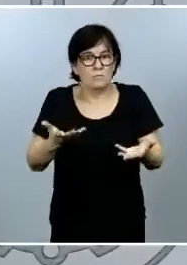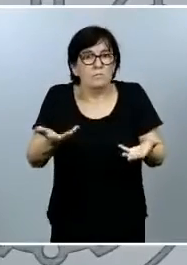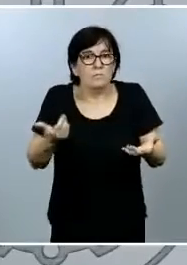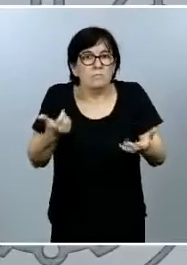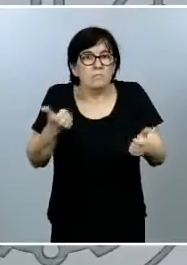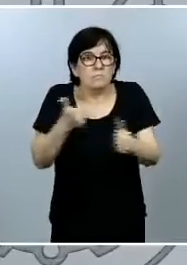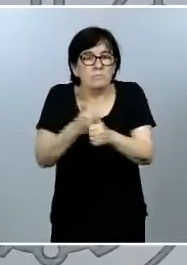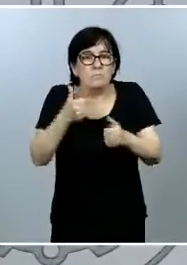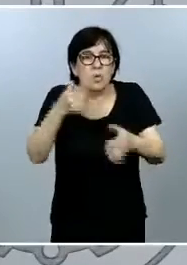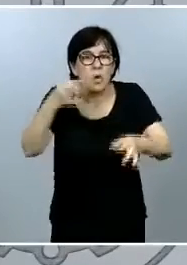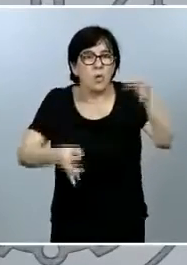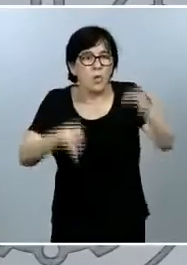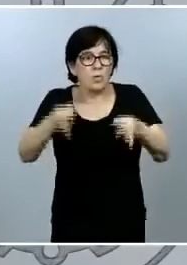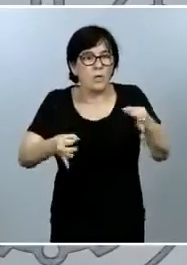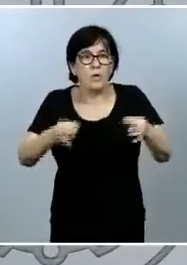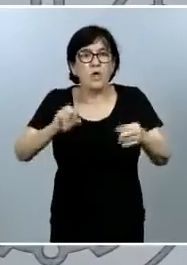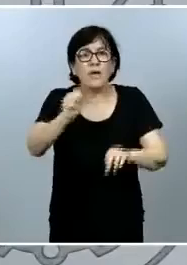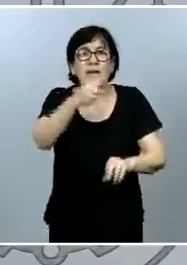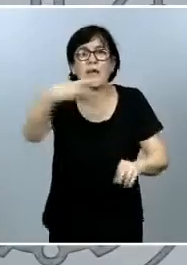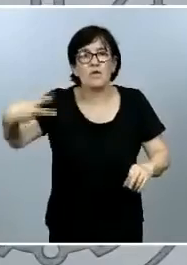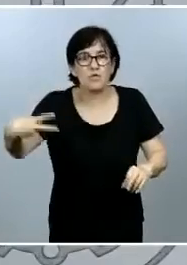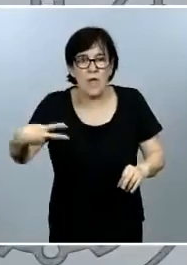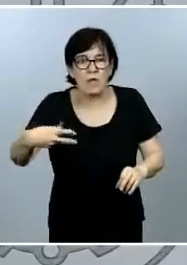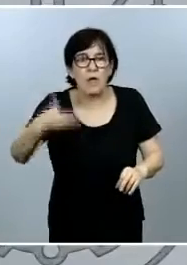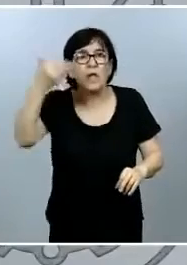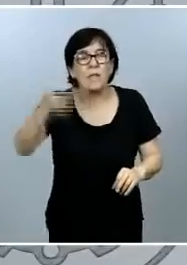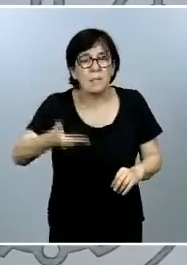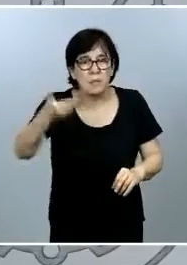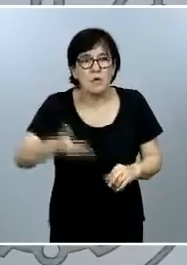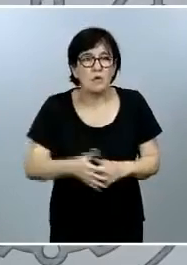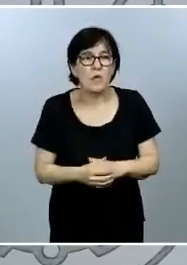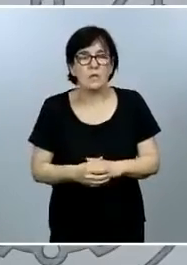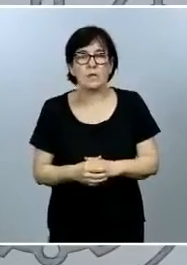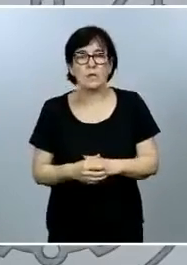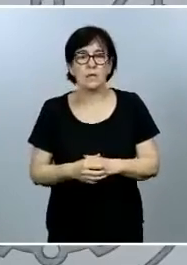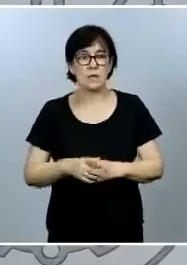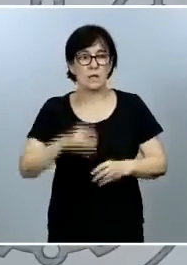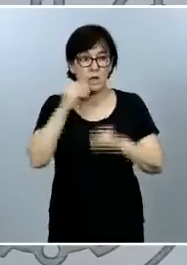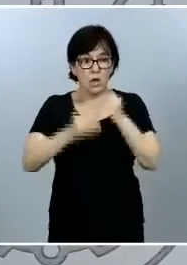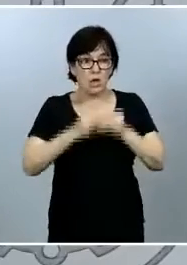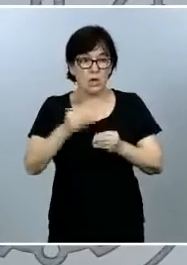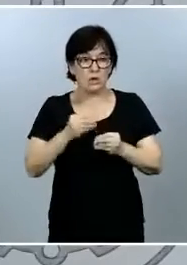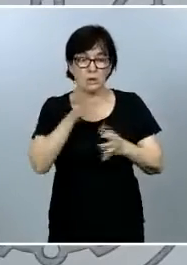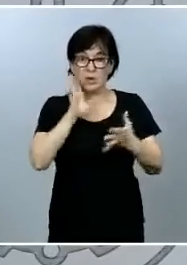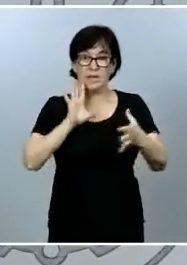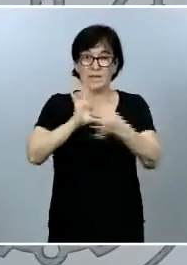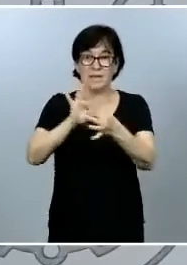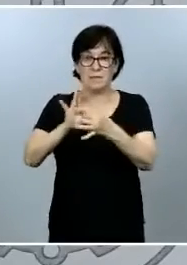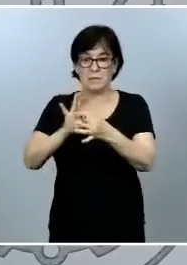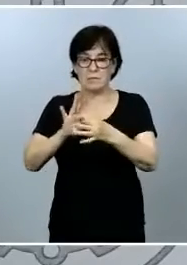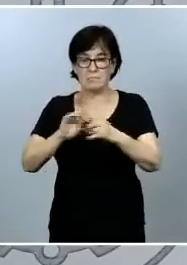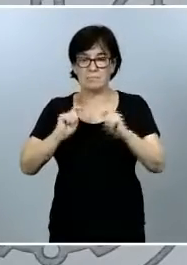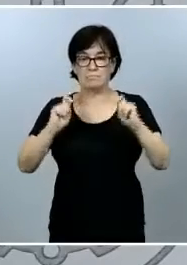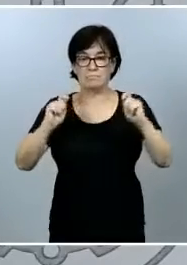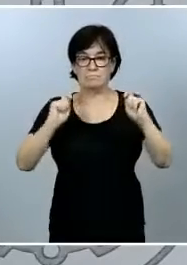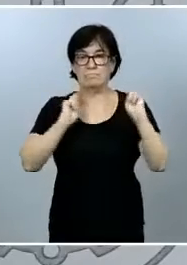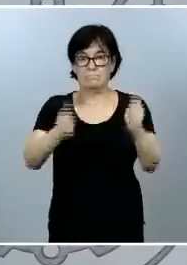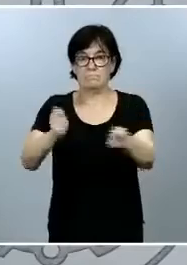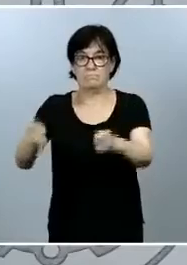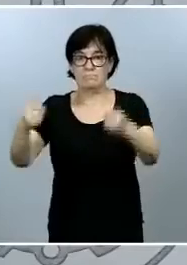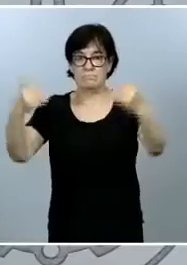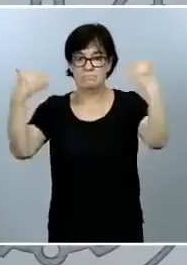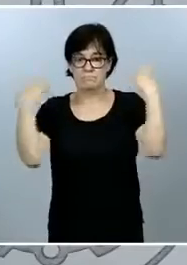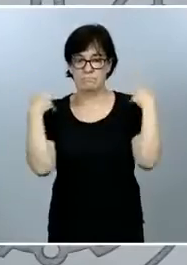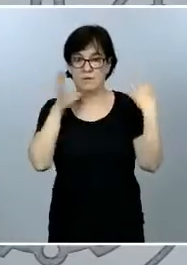el resultado que es lo importante de lo que se produjo en relación con los encargos que se hicieron por parte de la